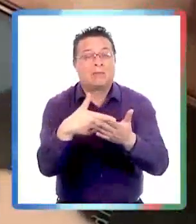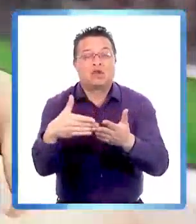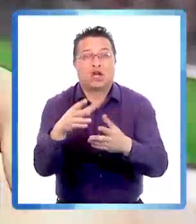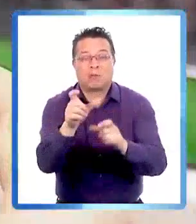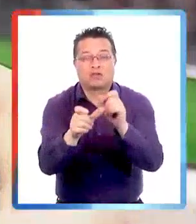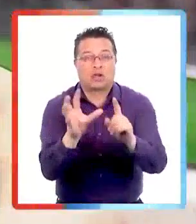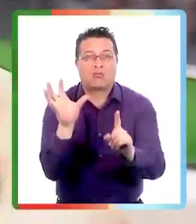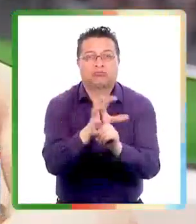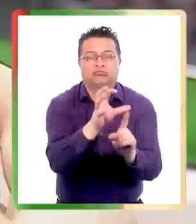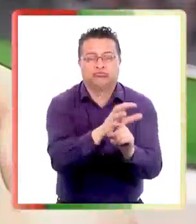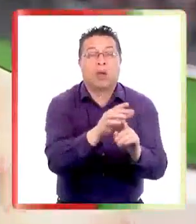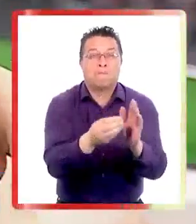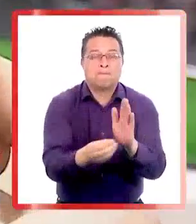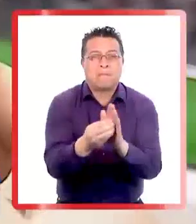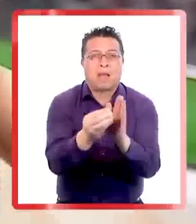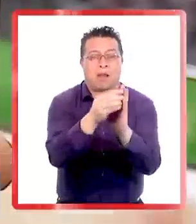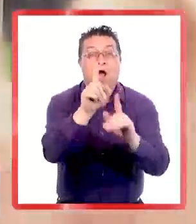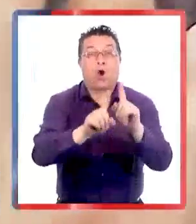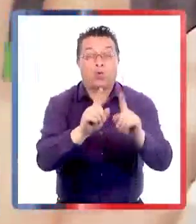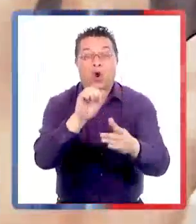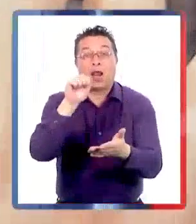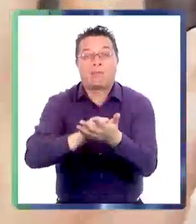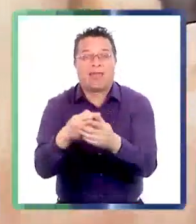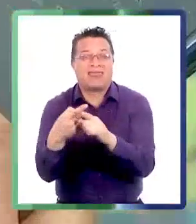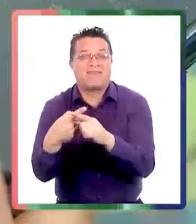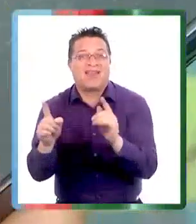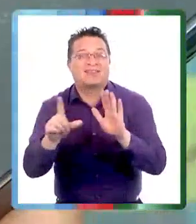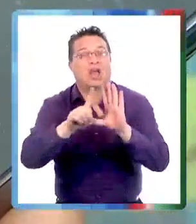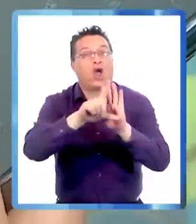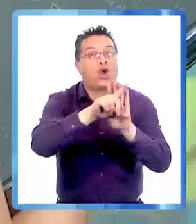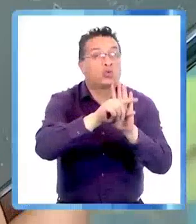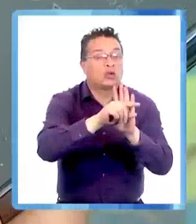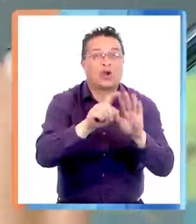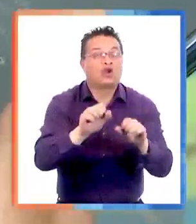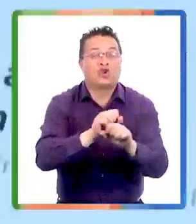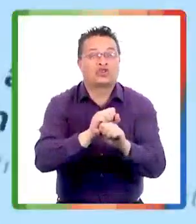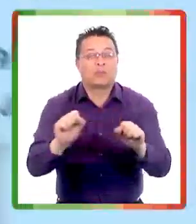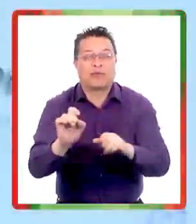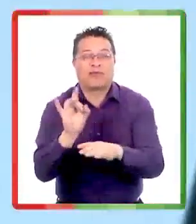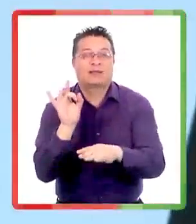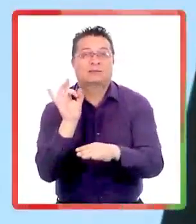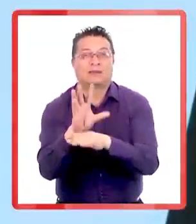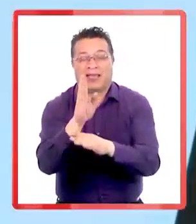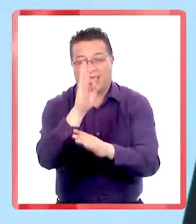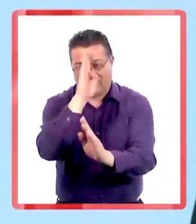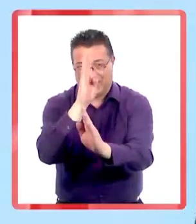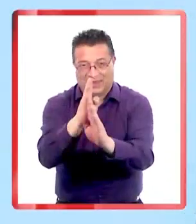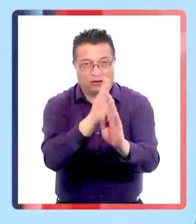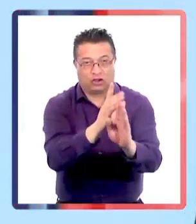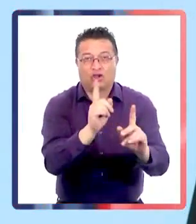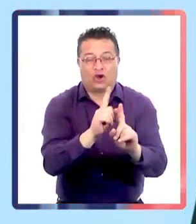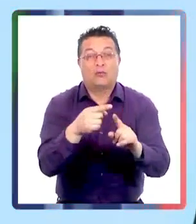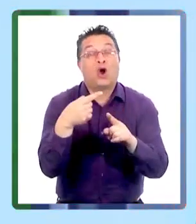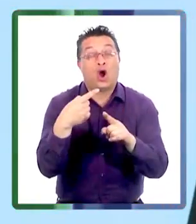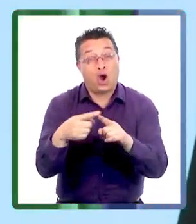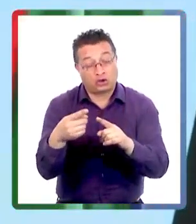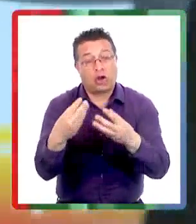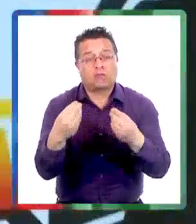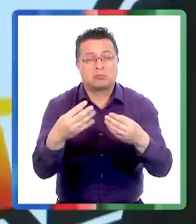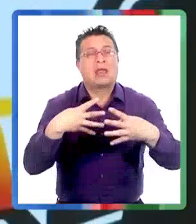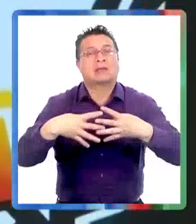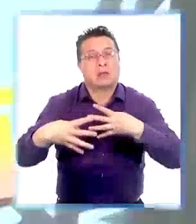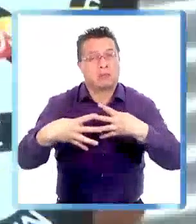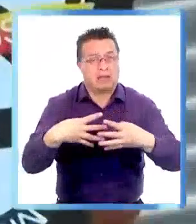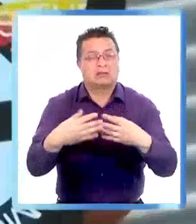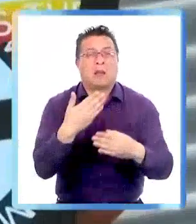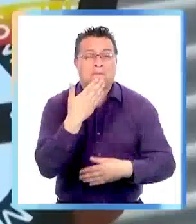siete millones de seguidores y siguen sumando. Algunos reclaman que, a diferencia de Twitter, no se pueden enviar mensajes directos,